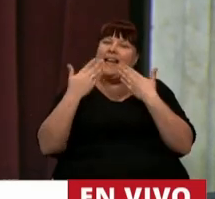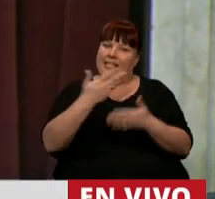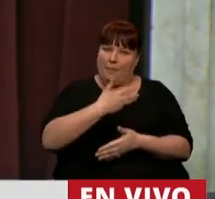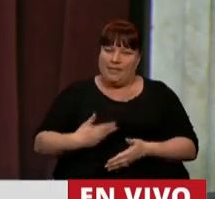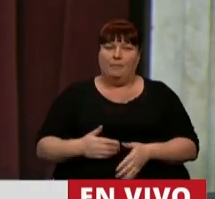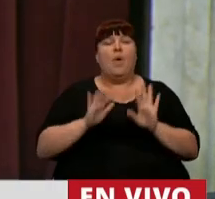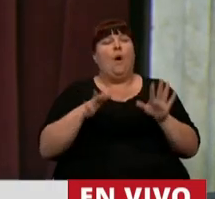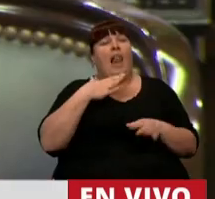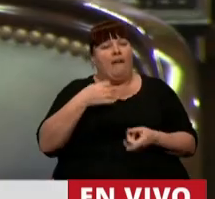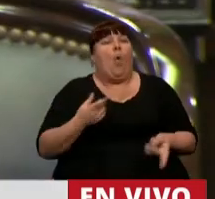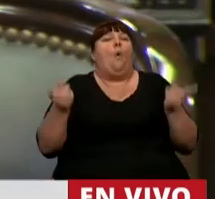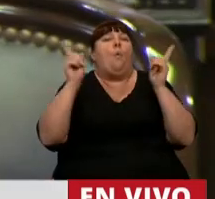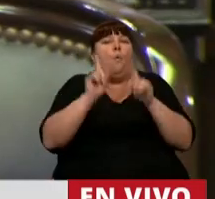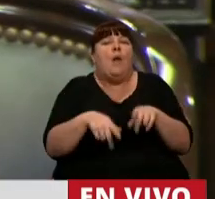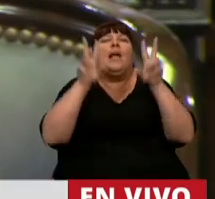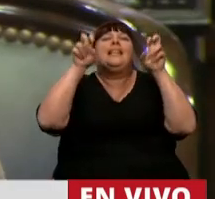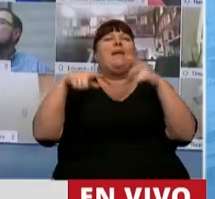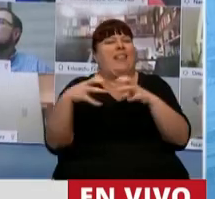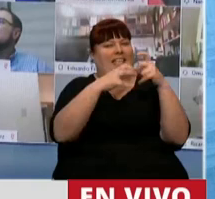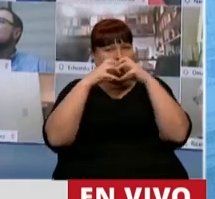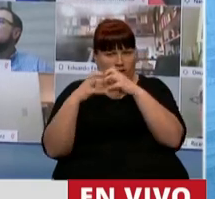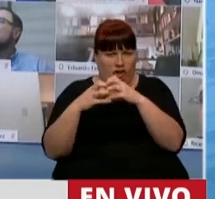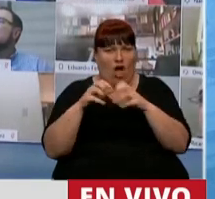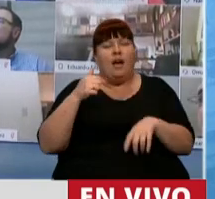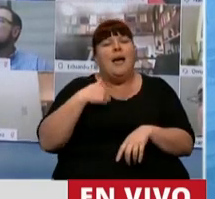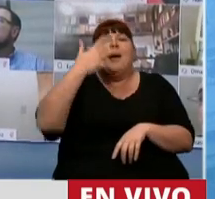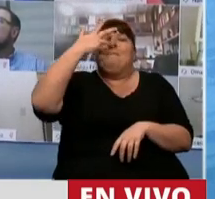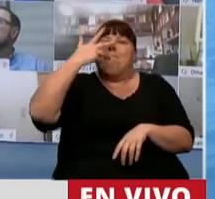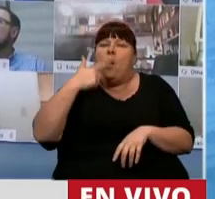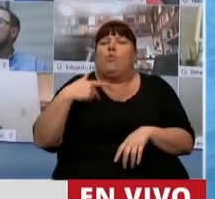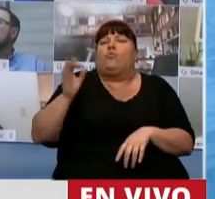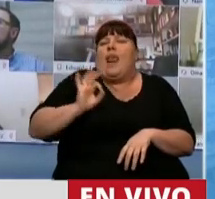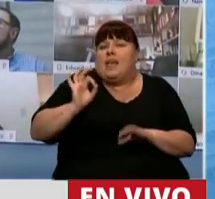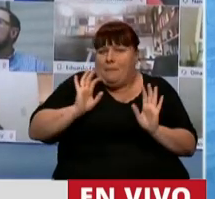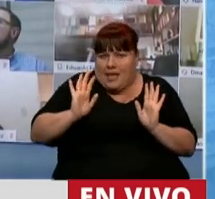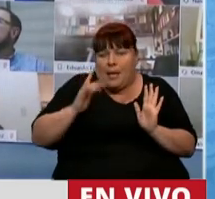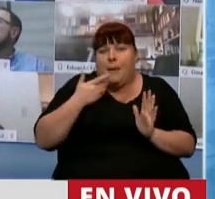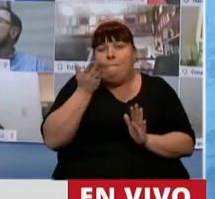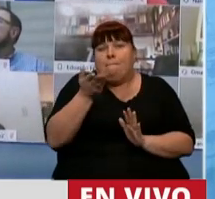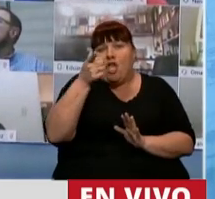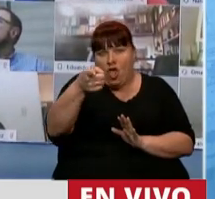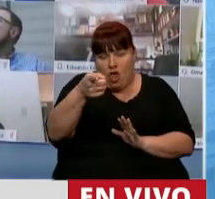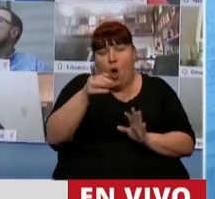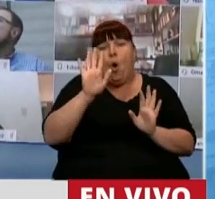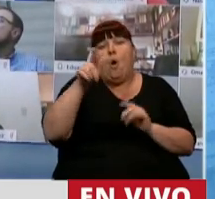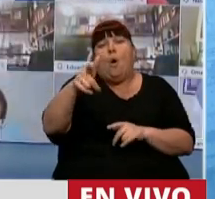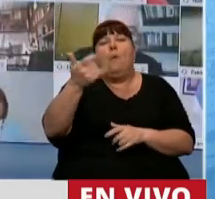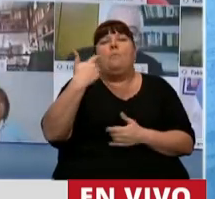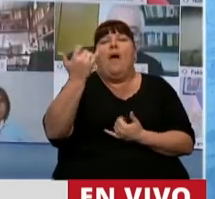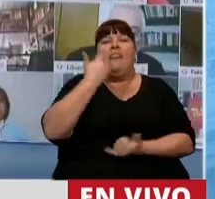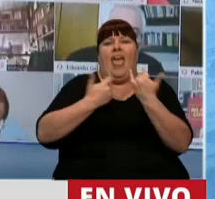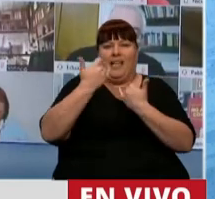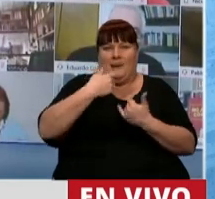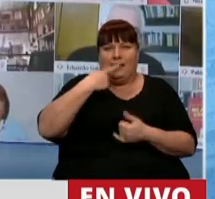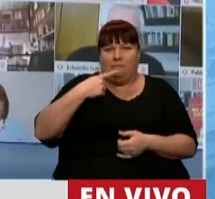En realidad, vuelvo al origen de esta sesión. En realidad me encantaría saber, y pido que usted en algún momento nos pueda